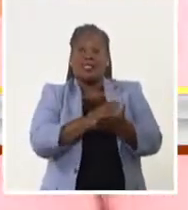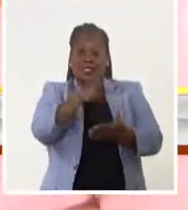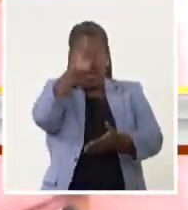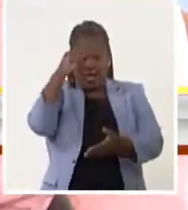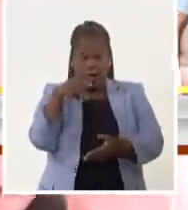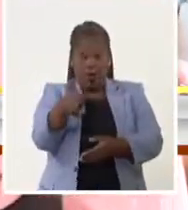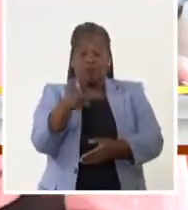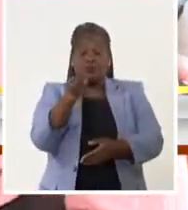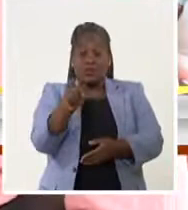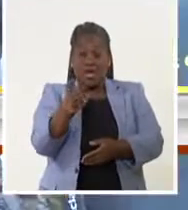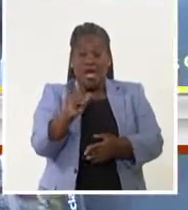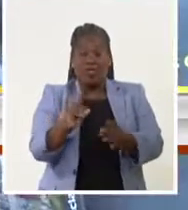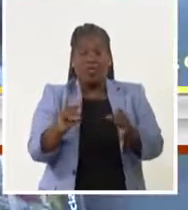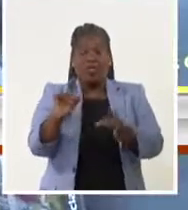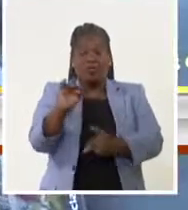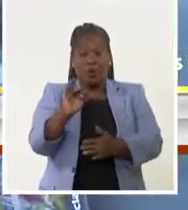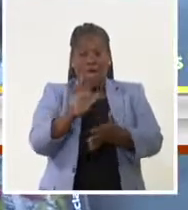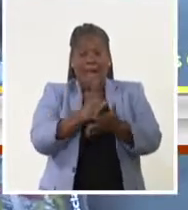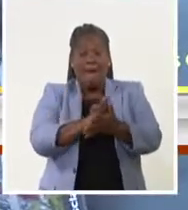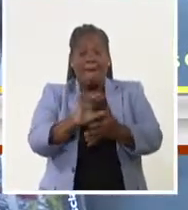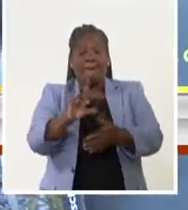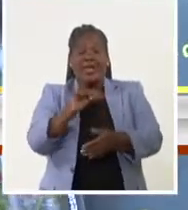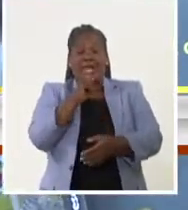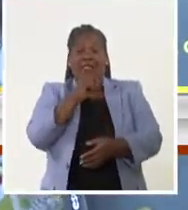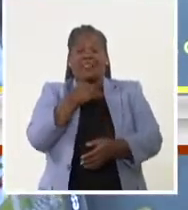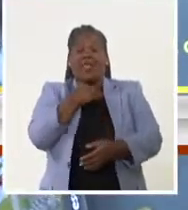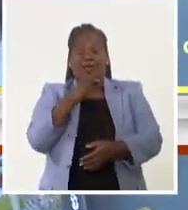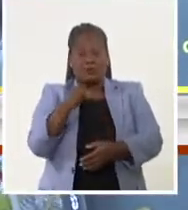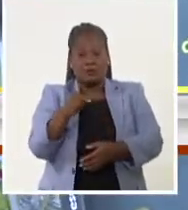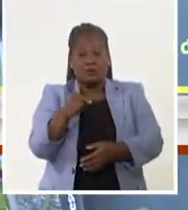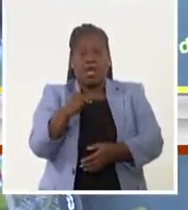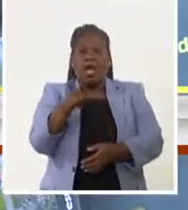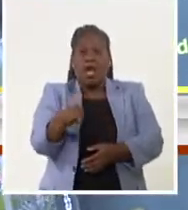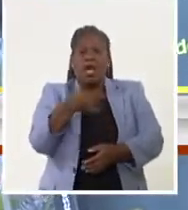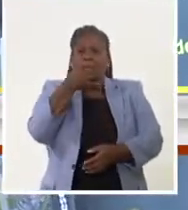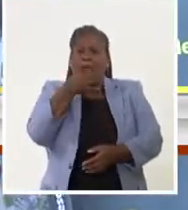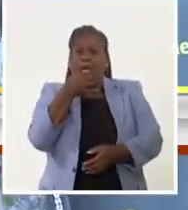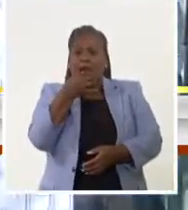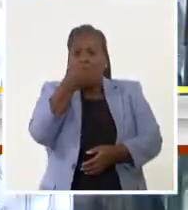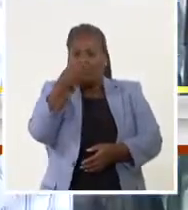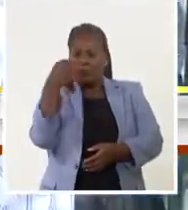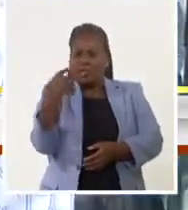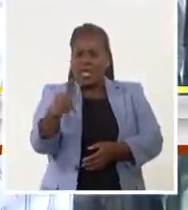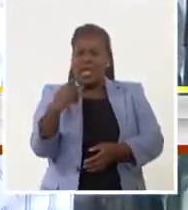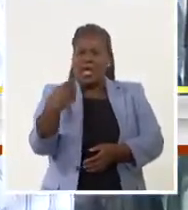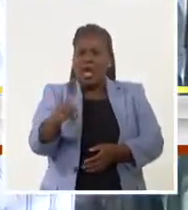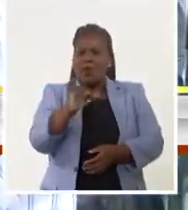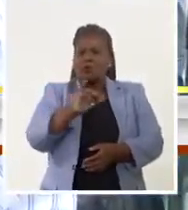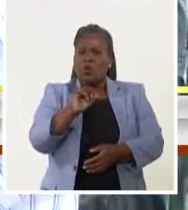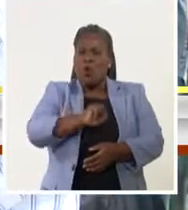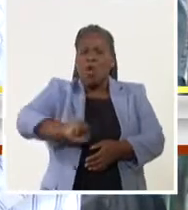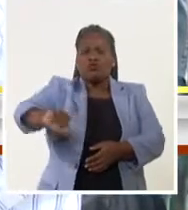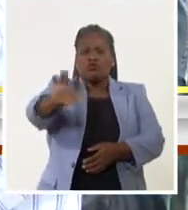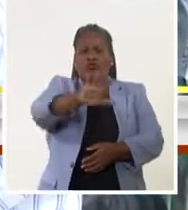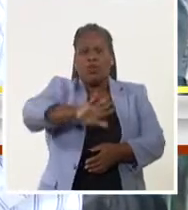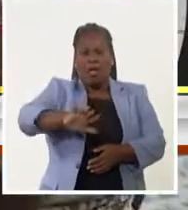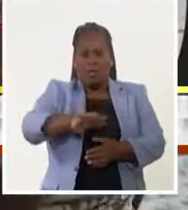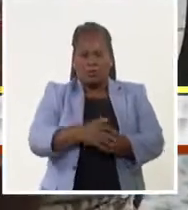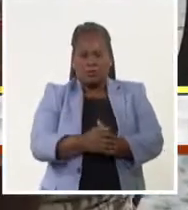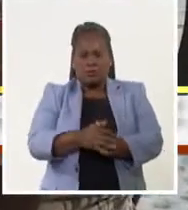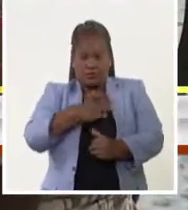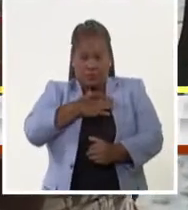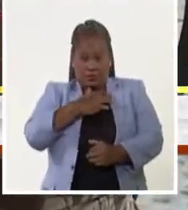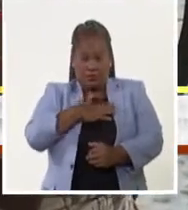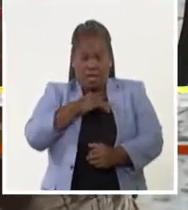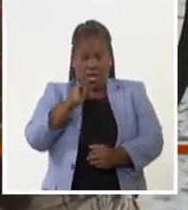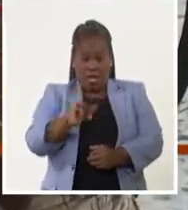Ciencias Históricas, Mildred de la Torre Molina, devela la esclavitud como sociedad. A juicio de la Premio Nacional de Historia, se